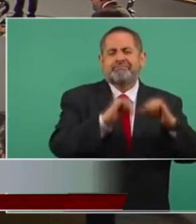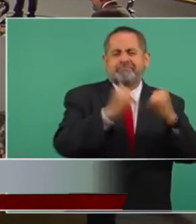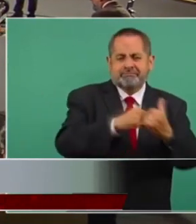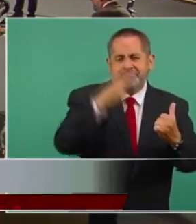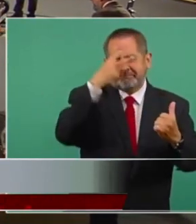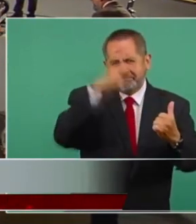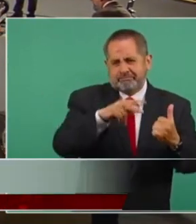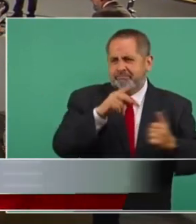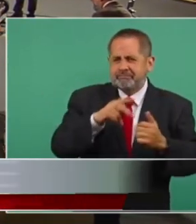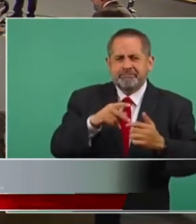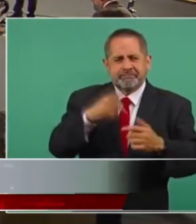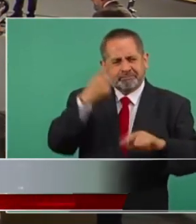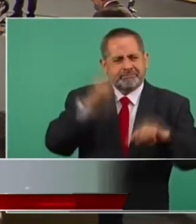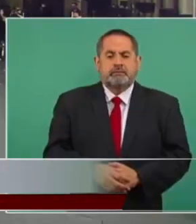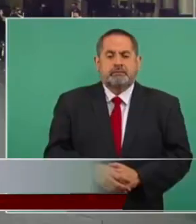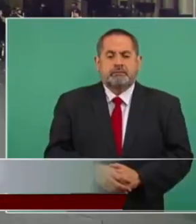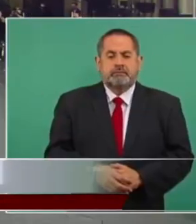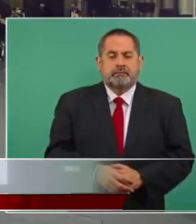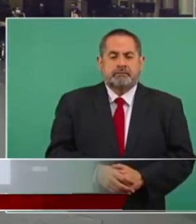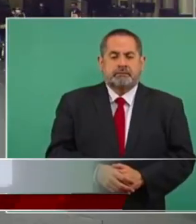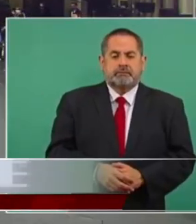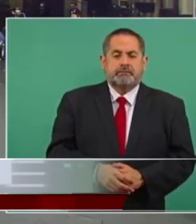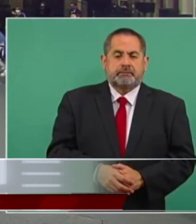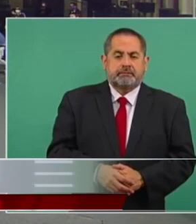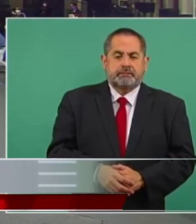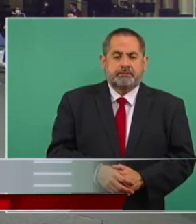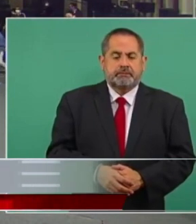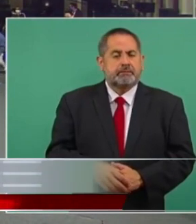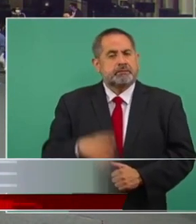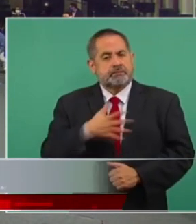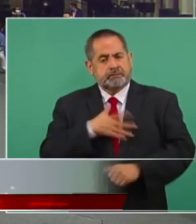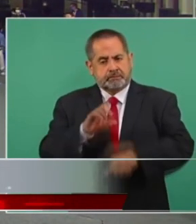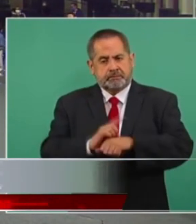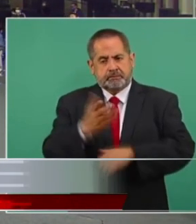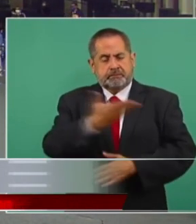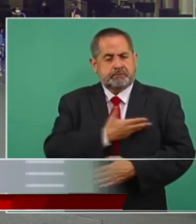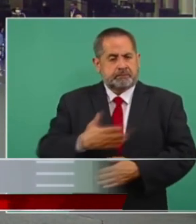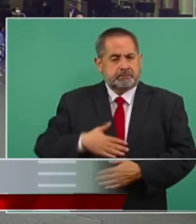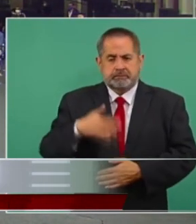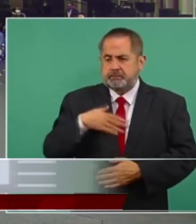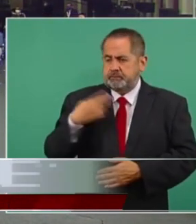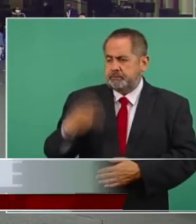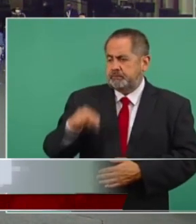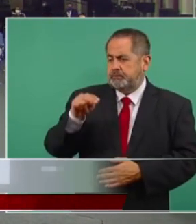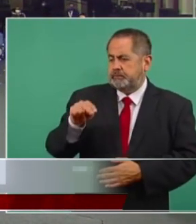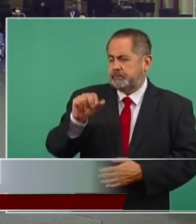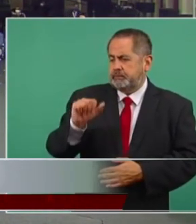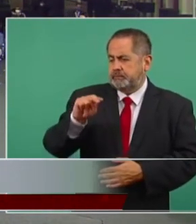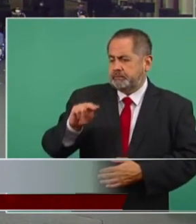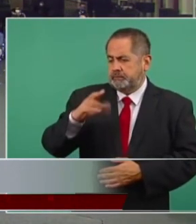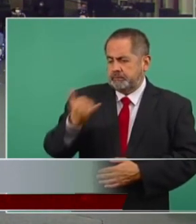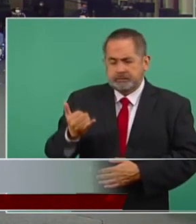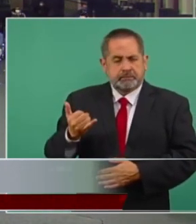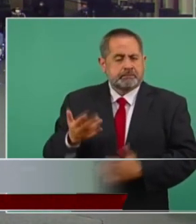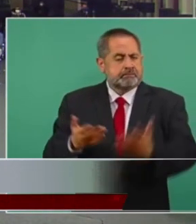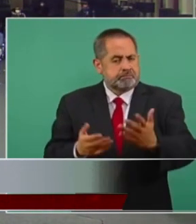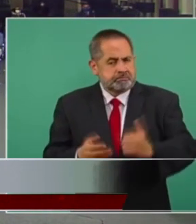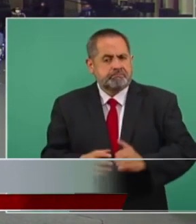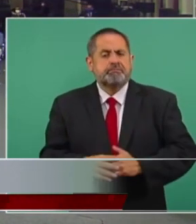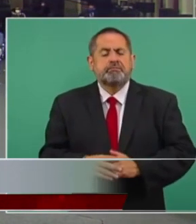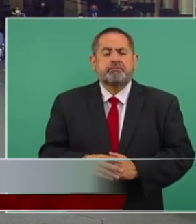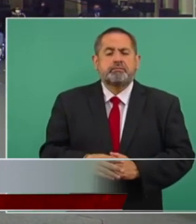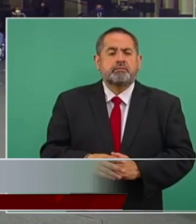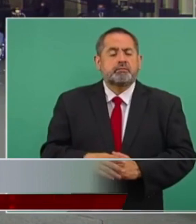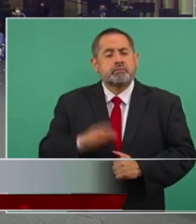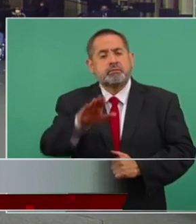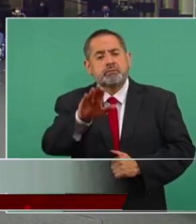sobre esta información Buen día, presidente Nancy Flores de la revista Contralínea Presidente, el